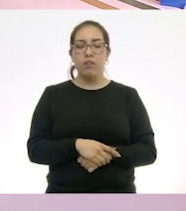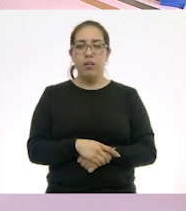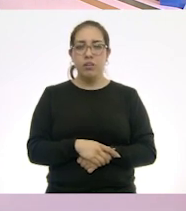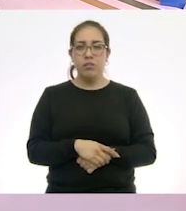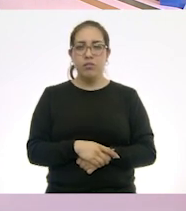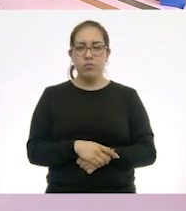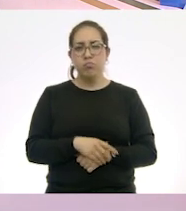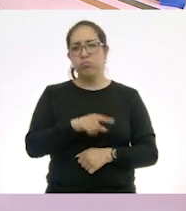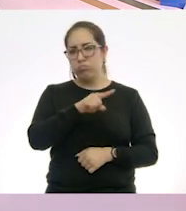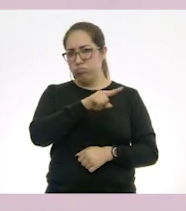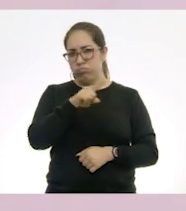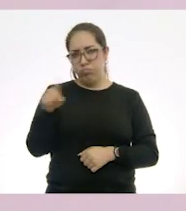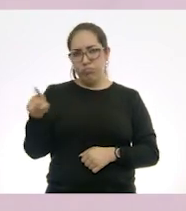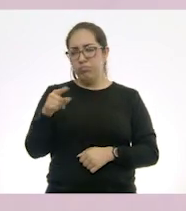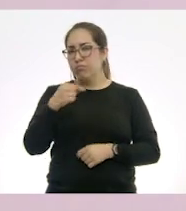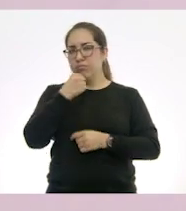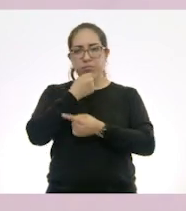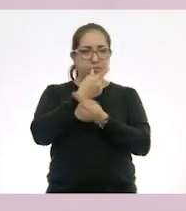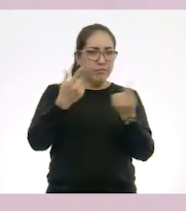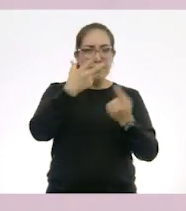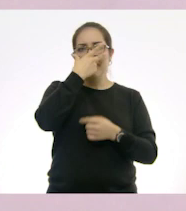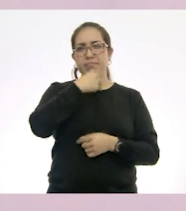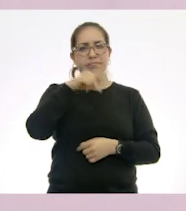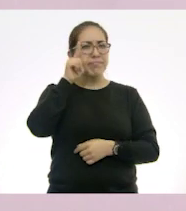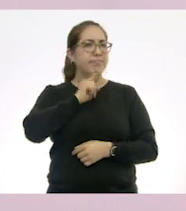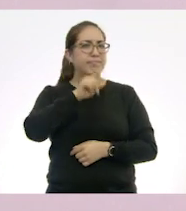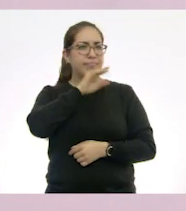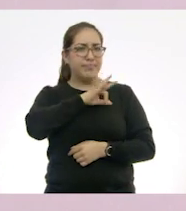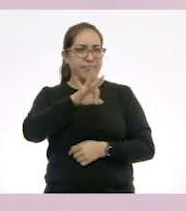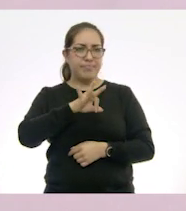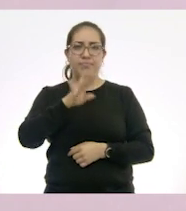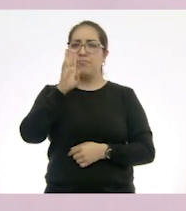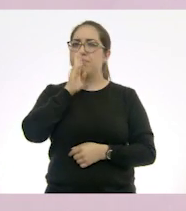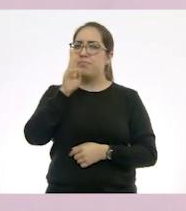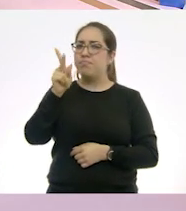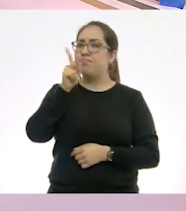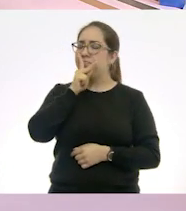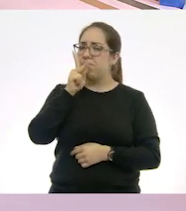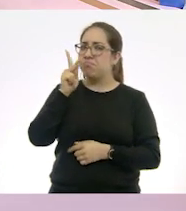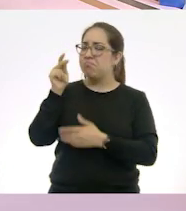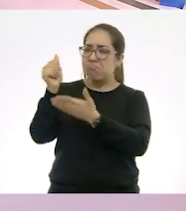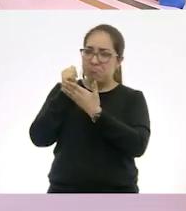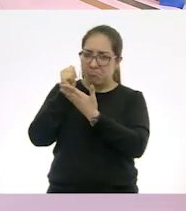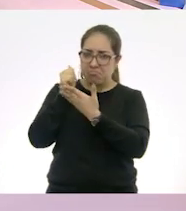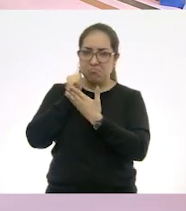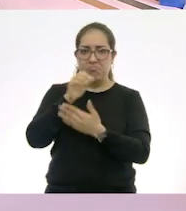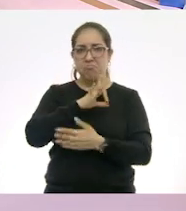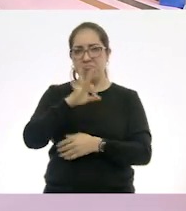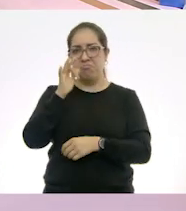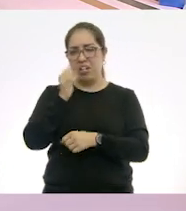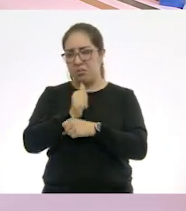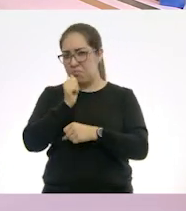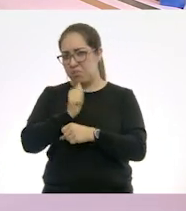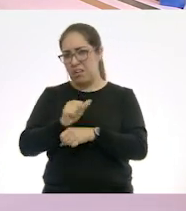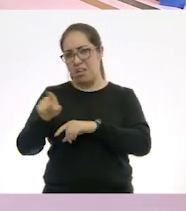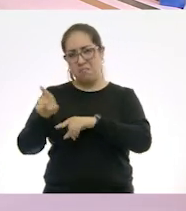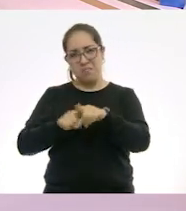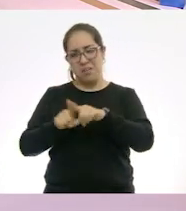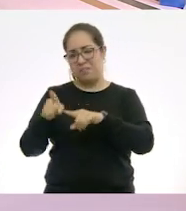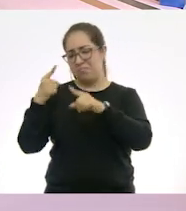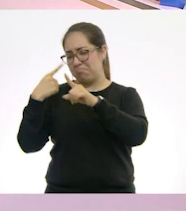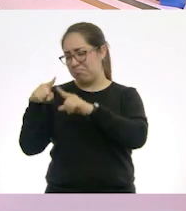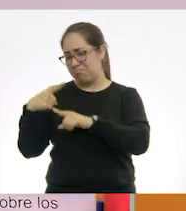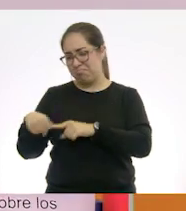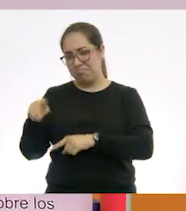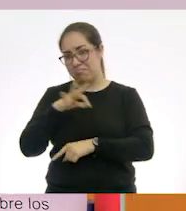se pueden auxiliar ustedes, niñas y niños, con su mamá, con su papá, con su abuelita, con sus hermanos,